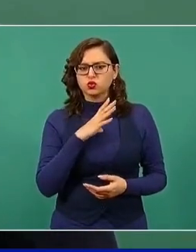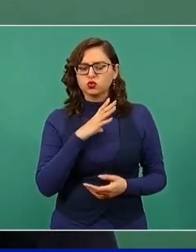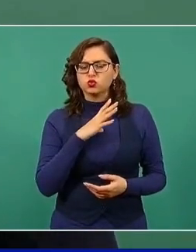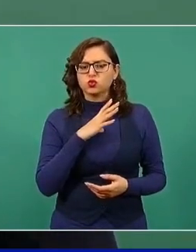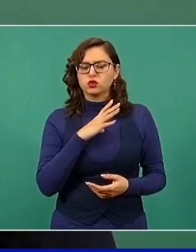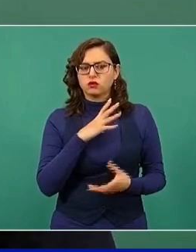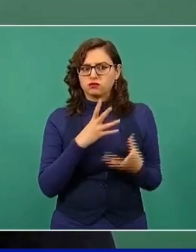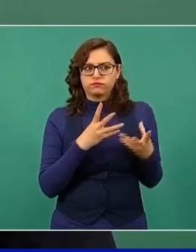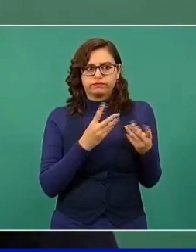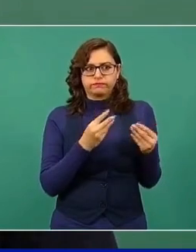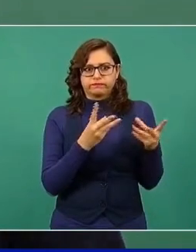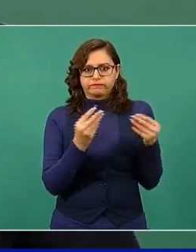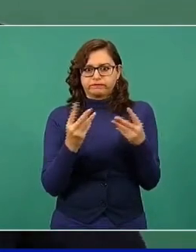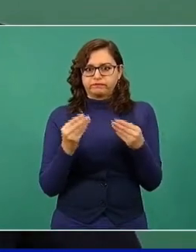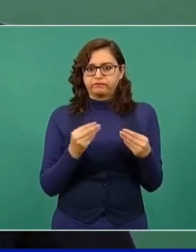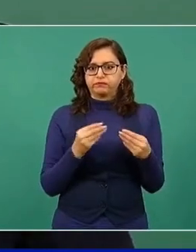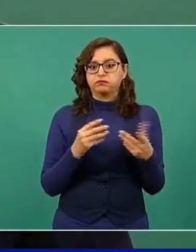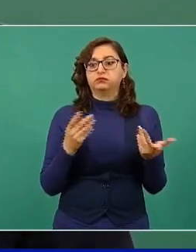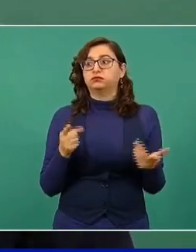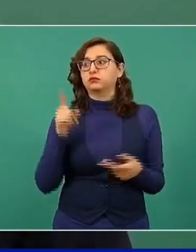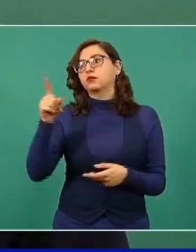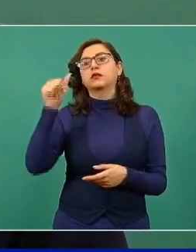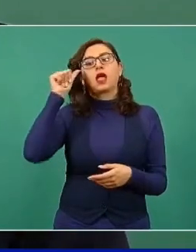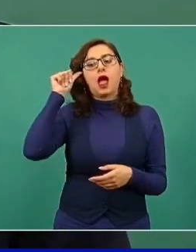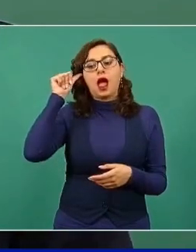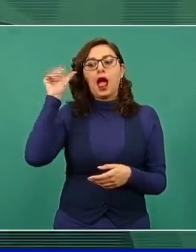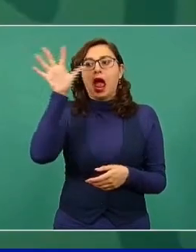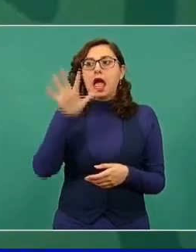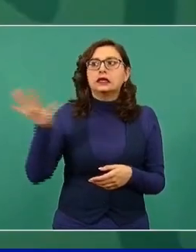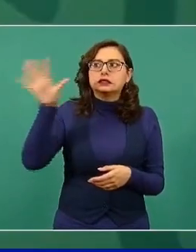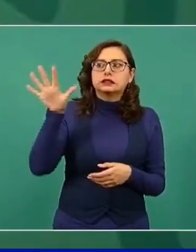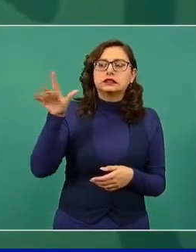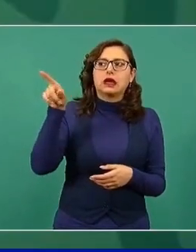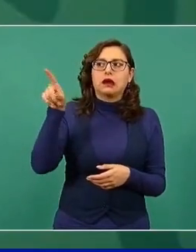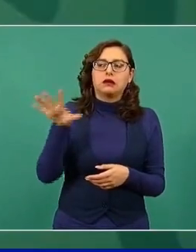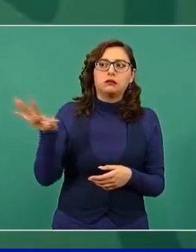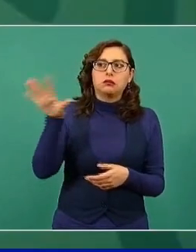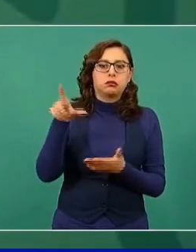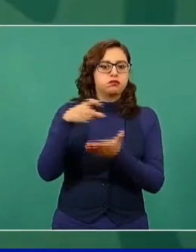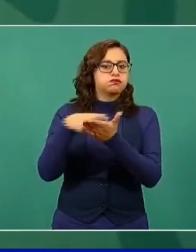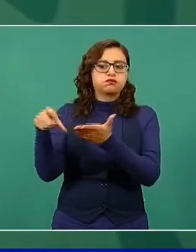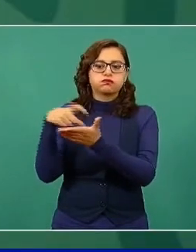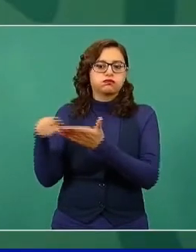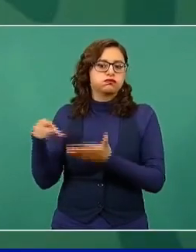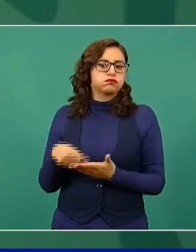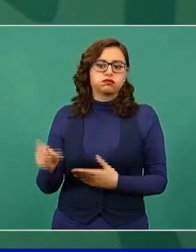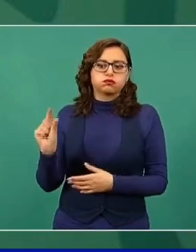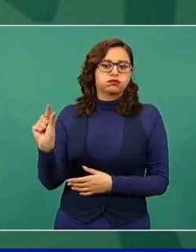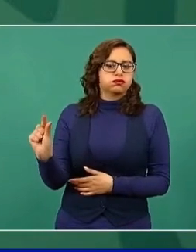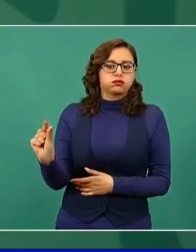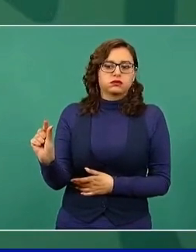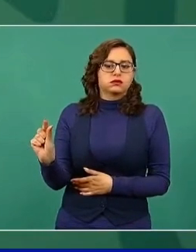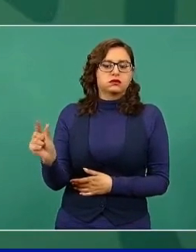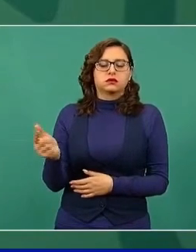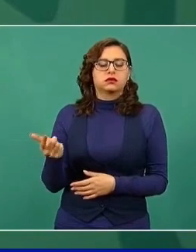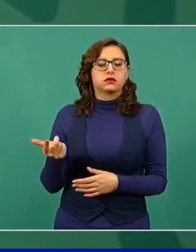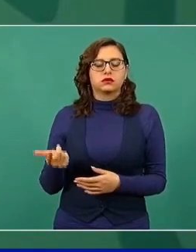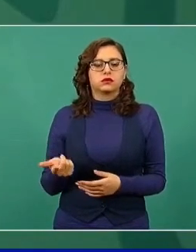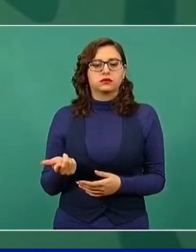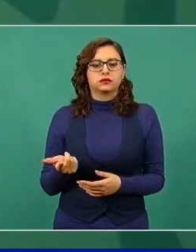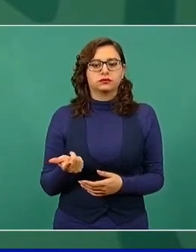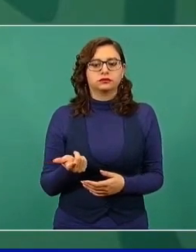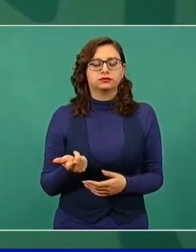en Asia, por ejemplo, en